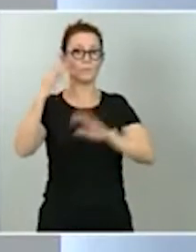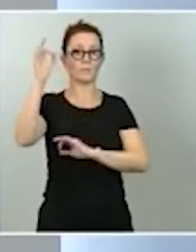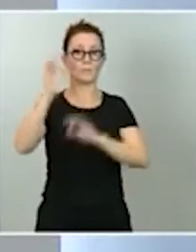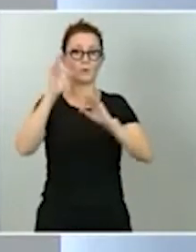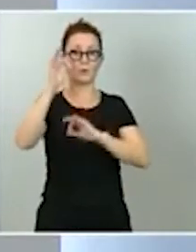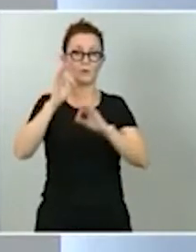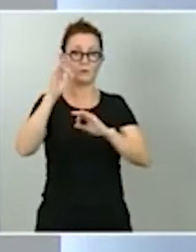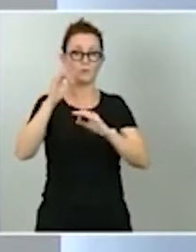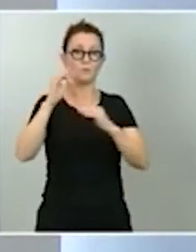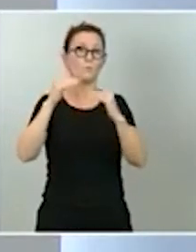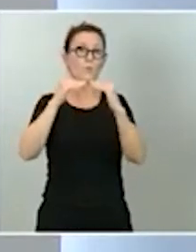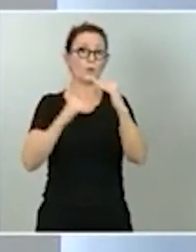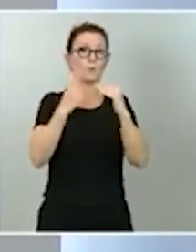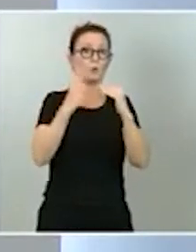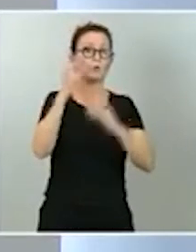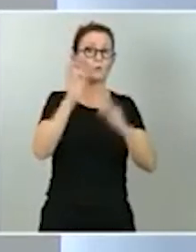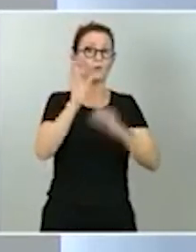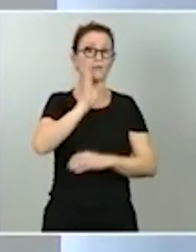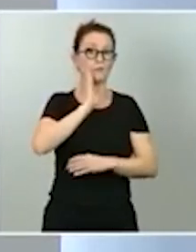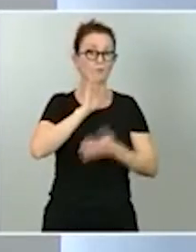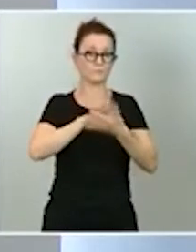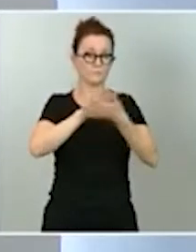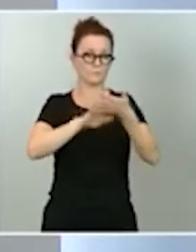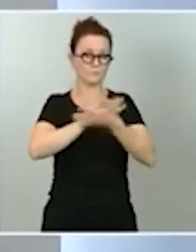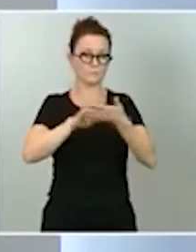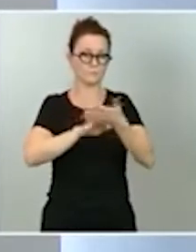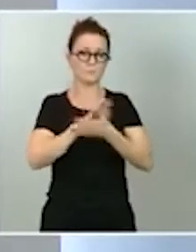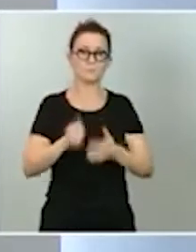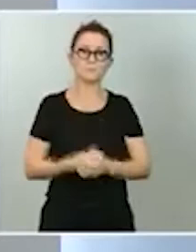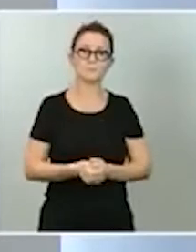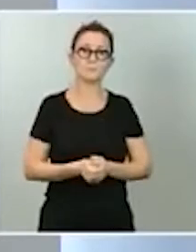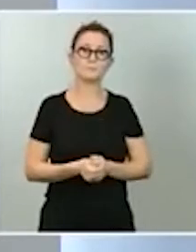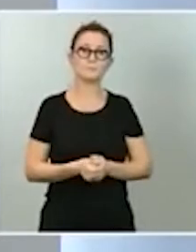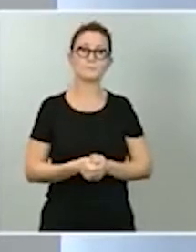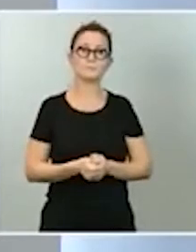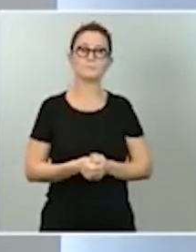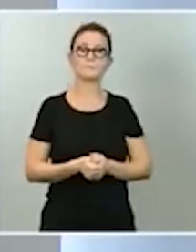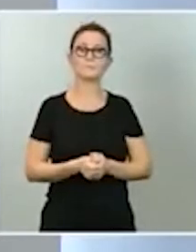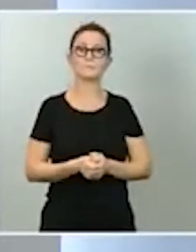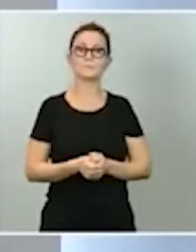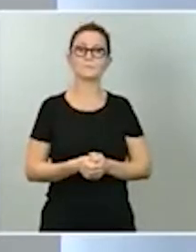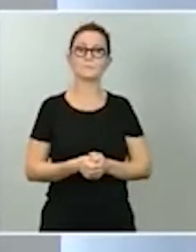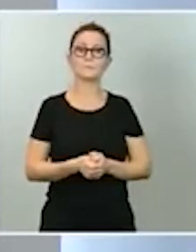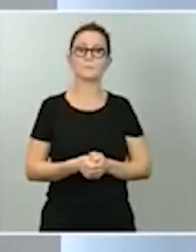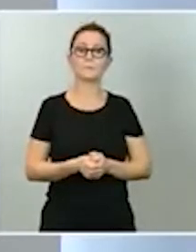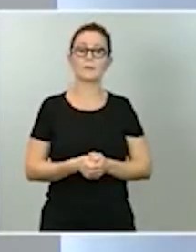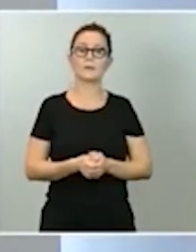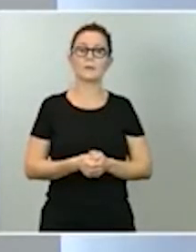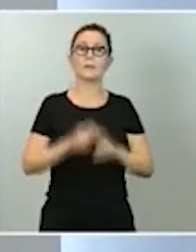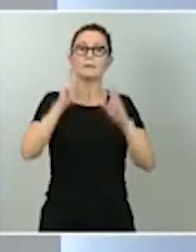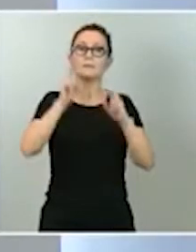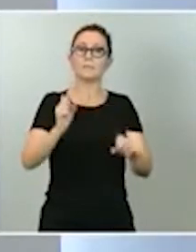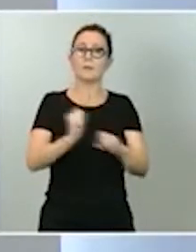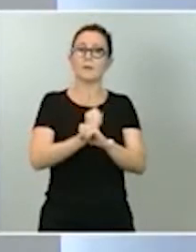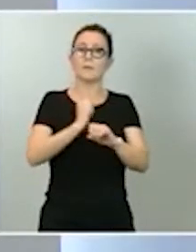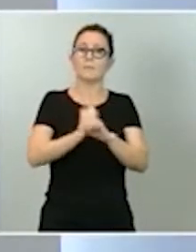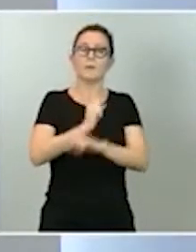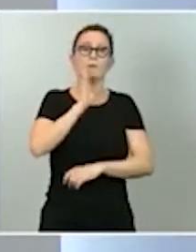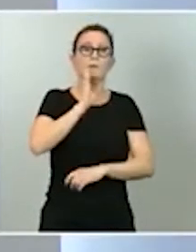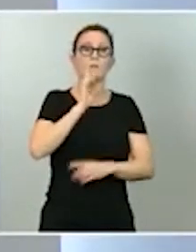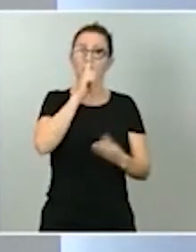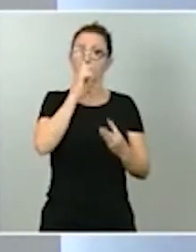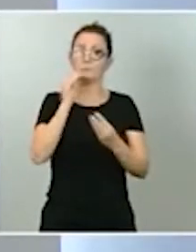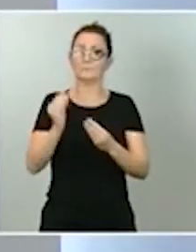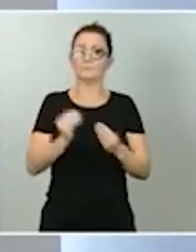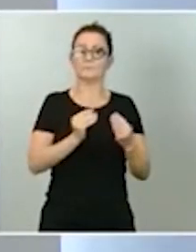usted se refería. Y con respecto a la evolución del empleo, he señalado antes nuestras previsiones de tasa de paro. Es